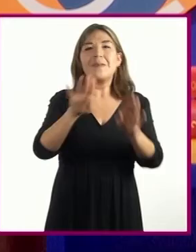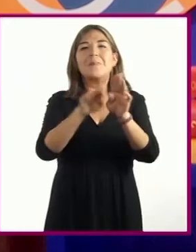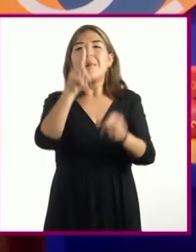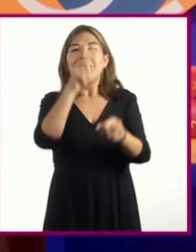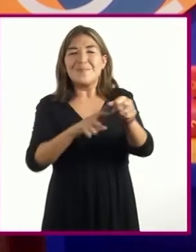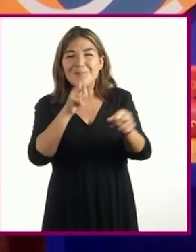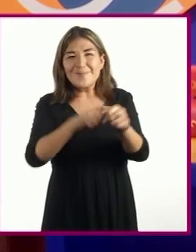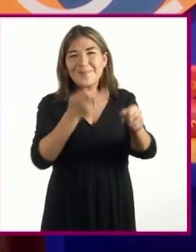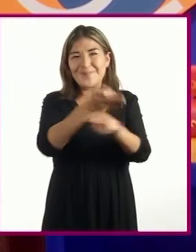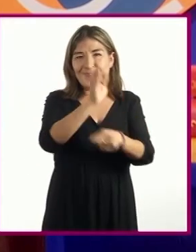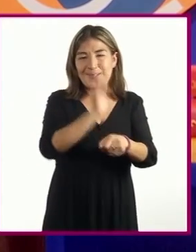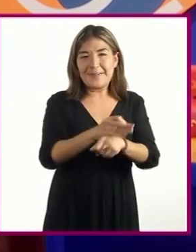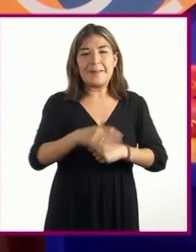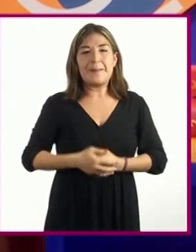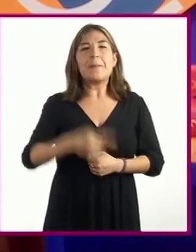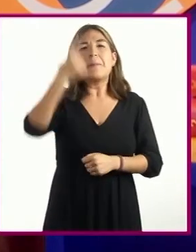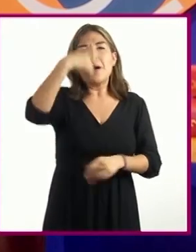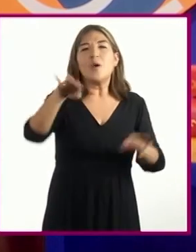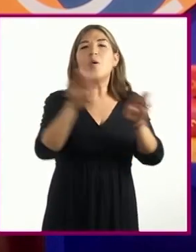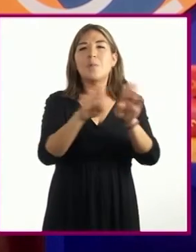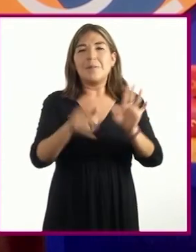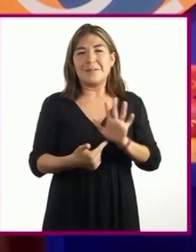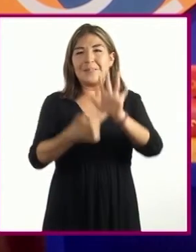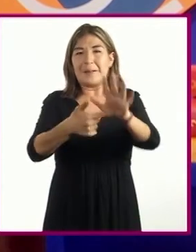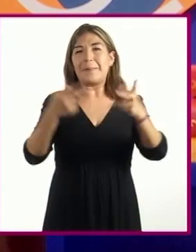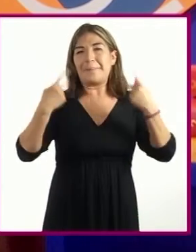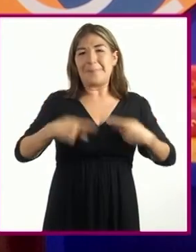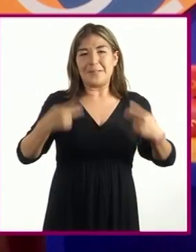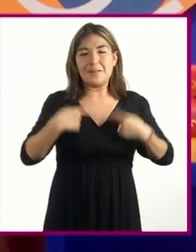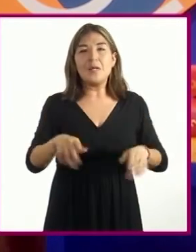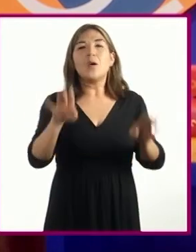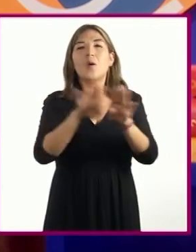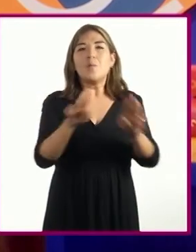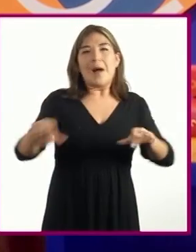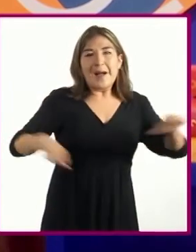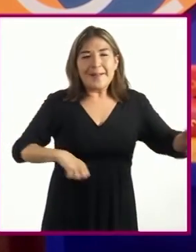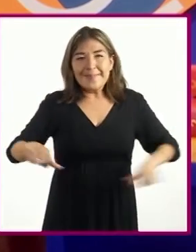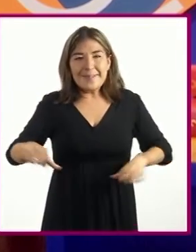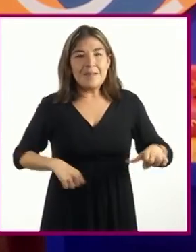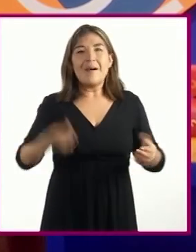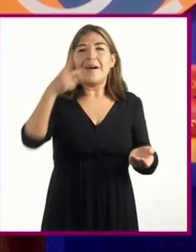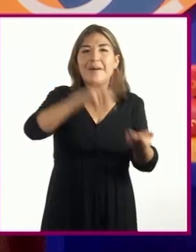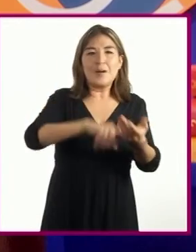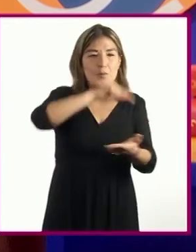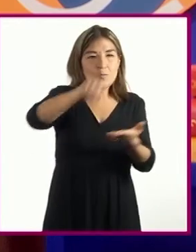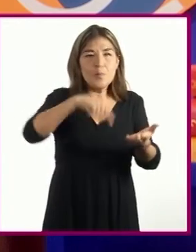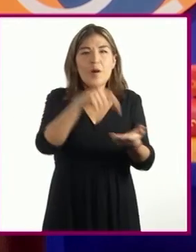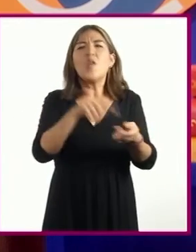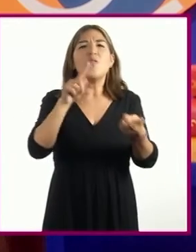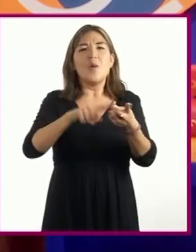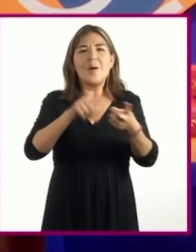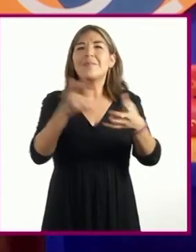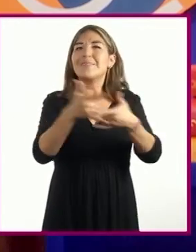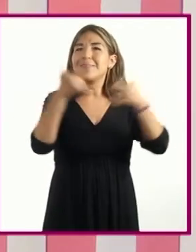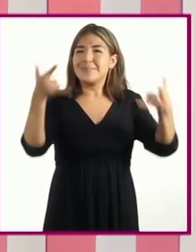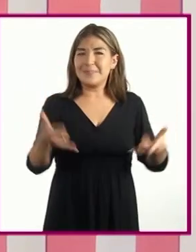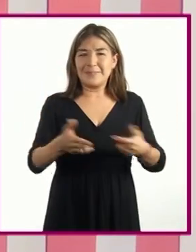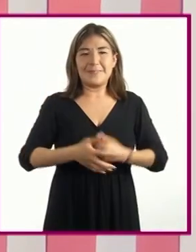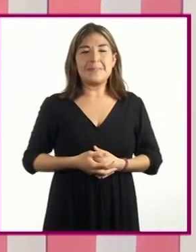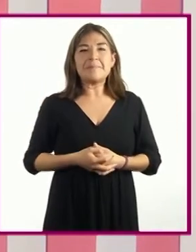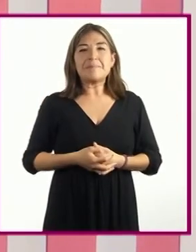caricaturescos para representar a los personajes sus acciones y los espacios donde se desarrolla la historia